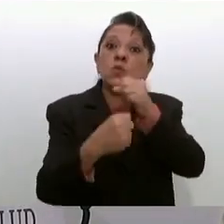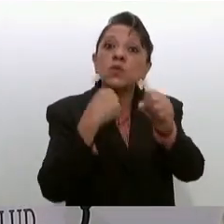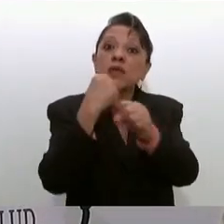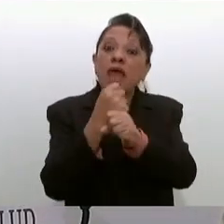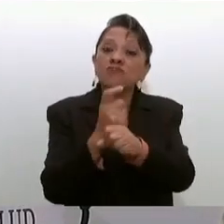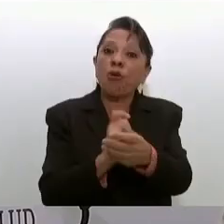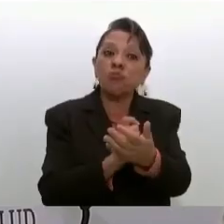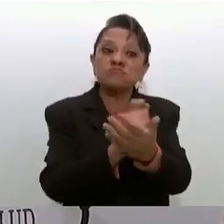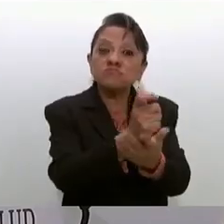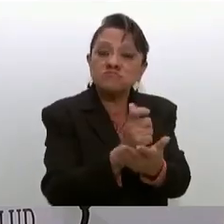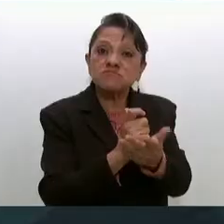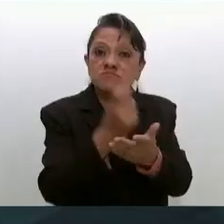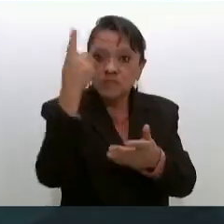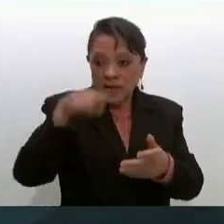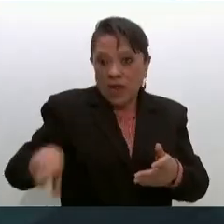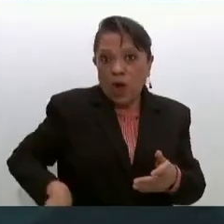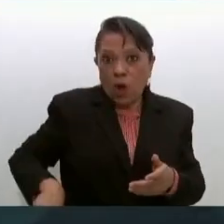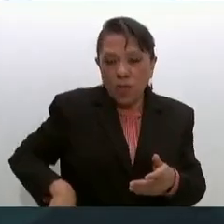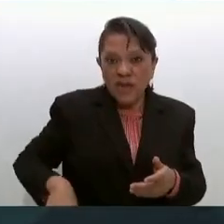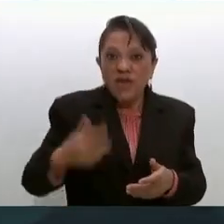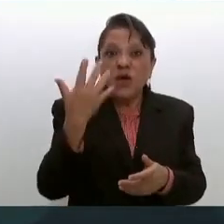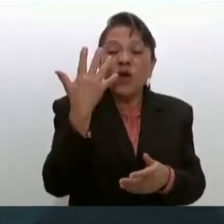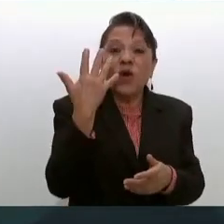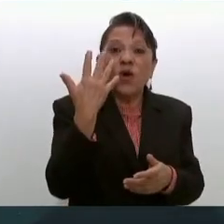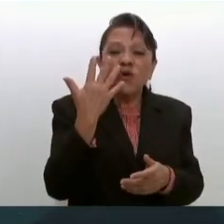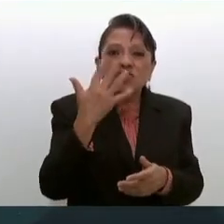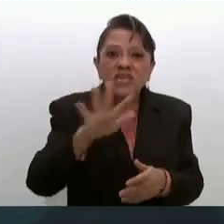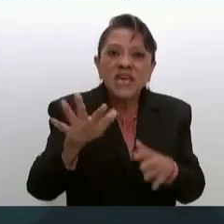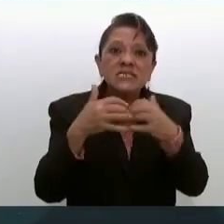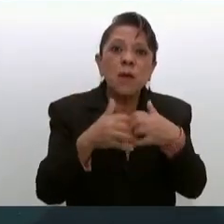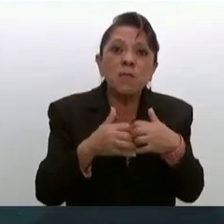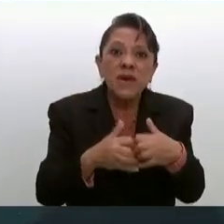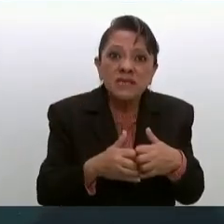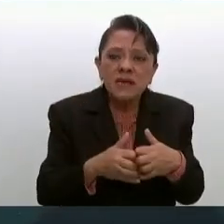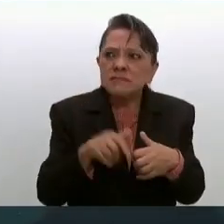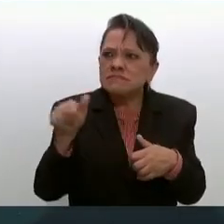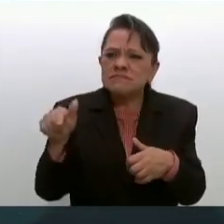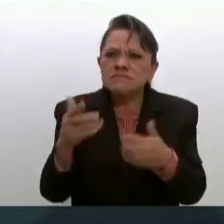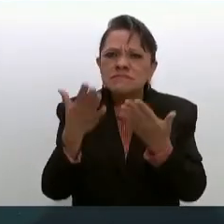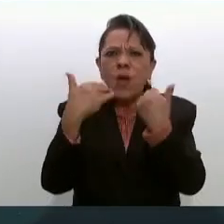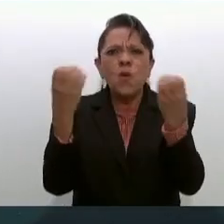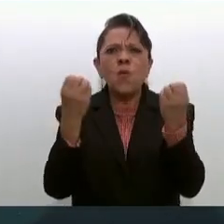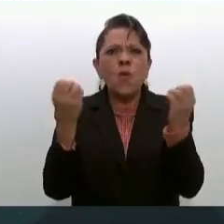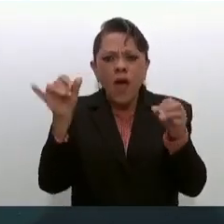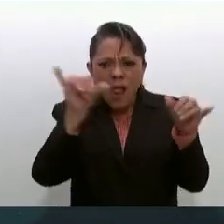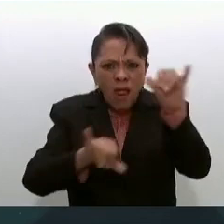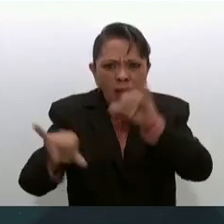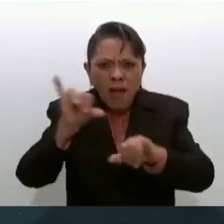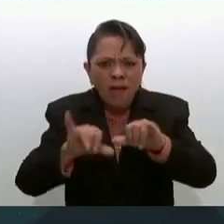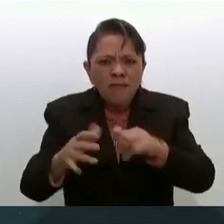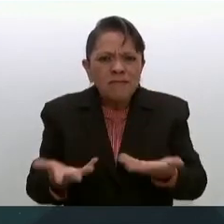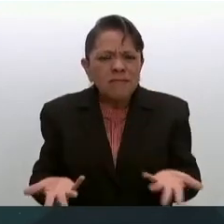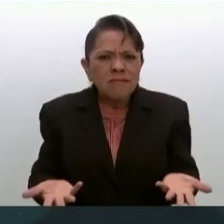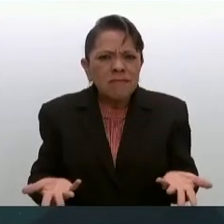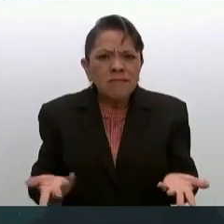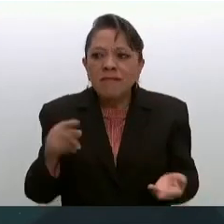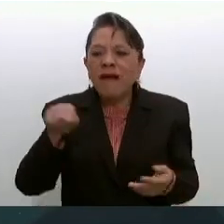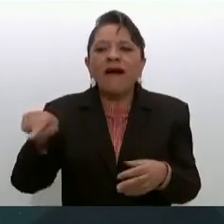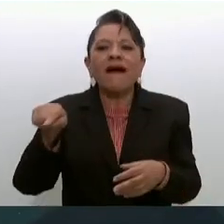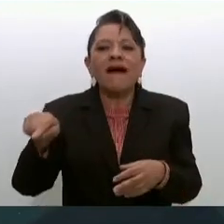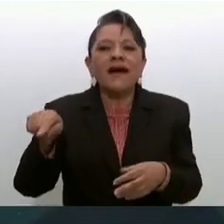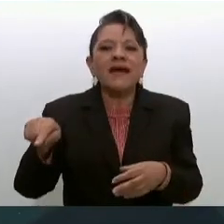medicamentos al gobierno 10 que ni siquiera tenían laboratorios eran intermediarios coyotes